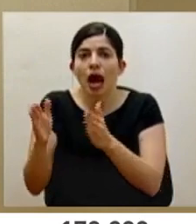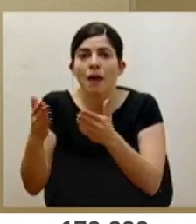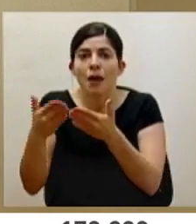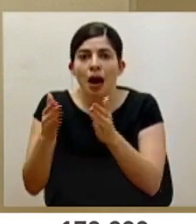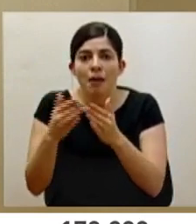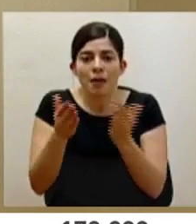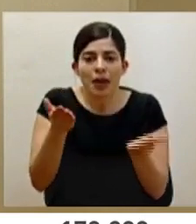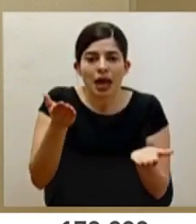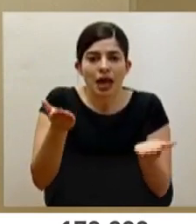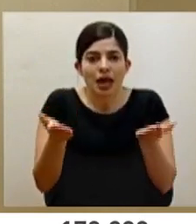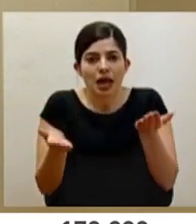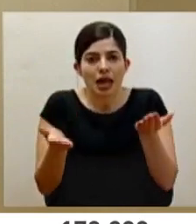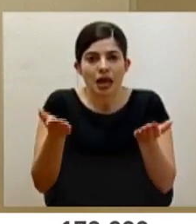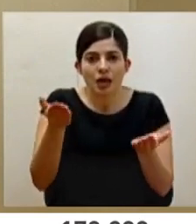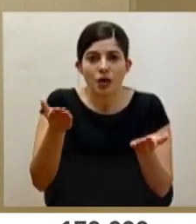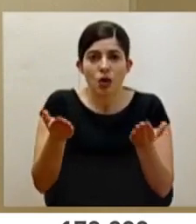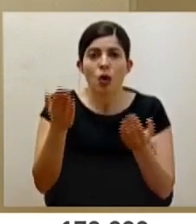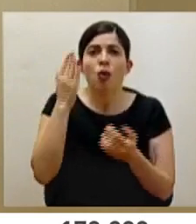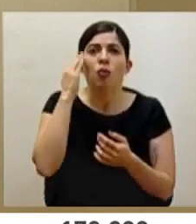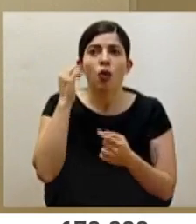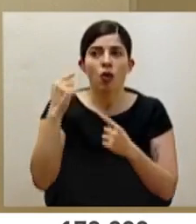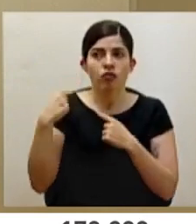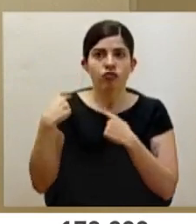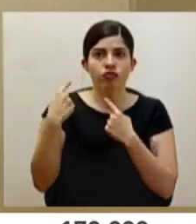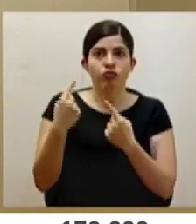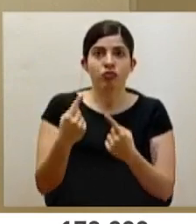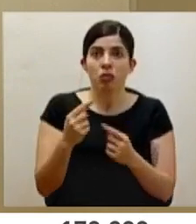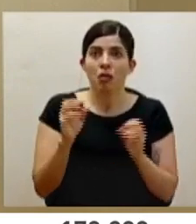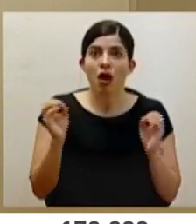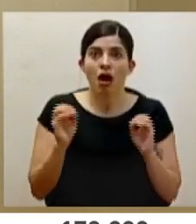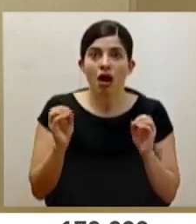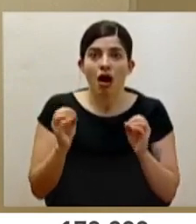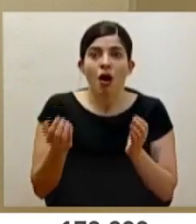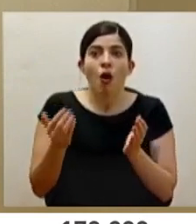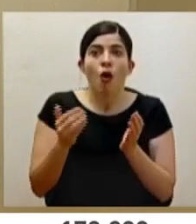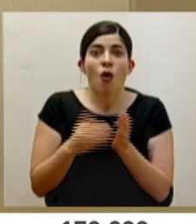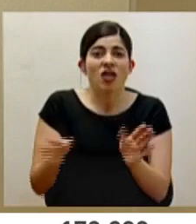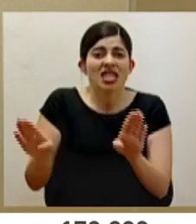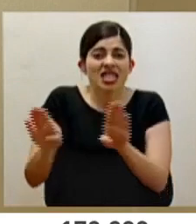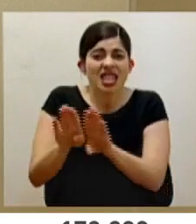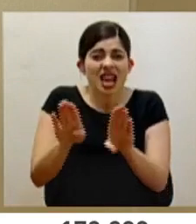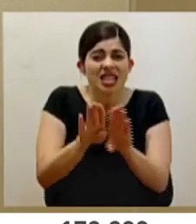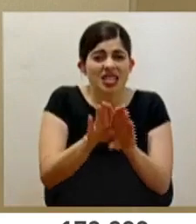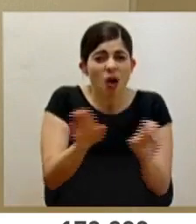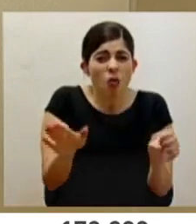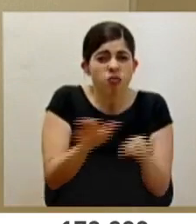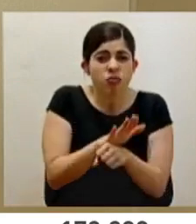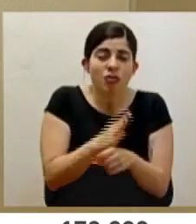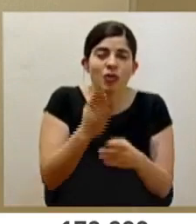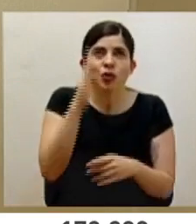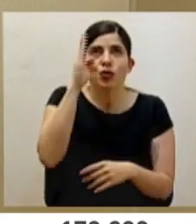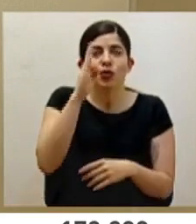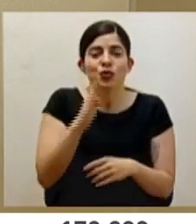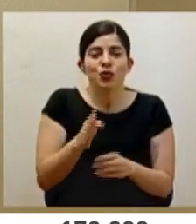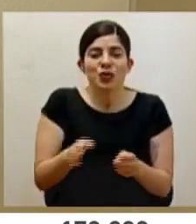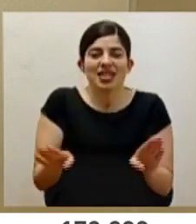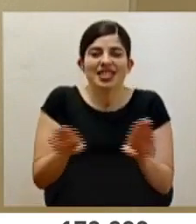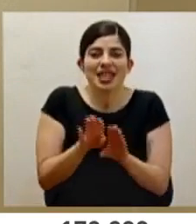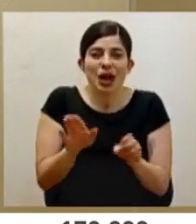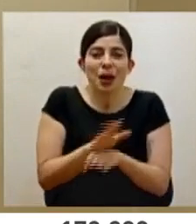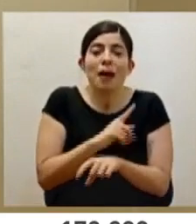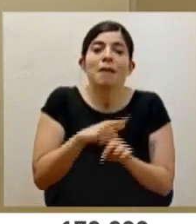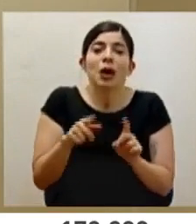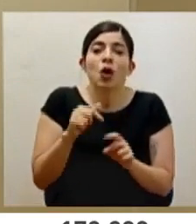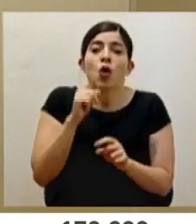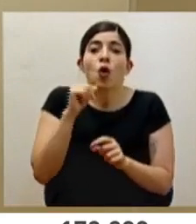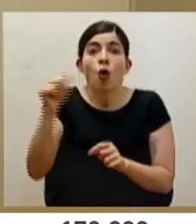apertura, de modo tal que no hayamos tenido que volver a hacer cierres completos. Bueno, nunca hemos tenido cierres completos.